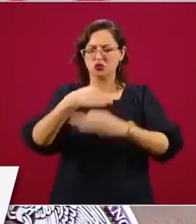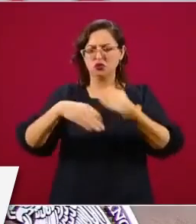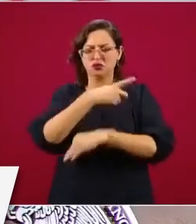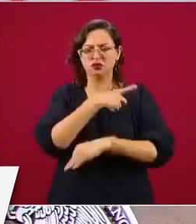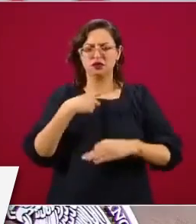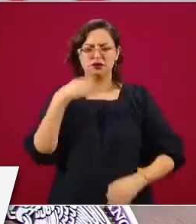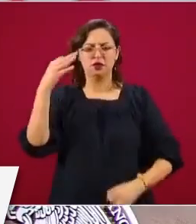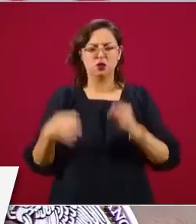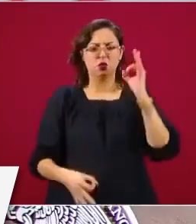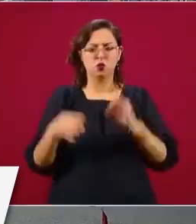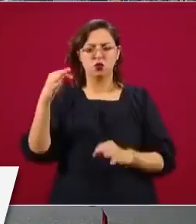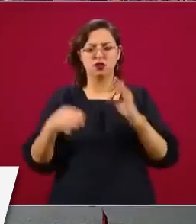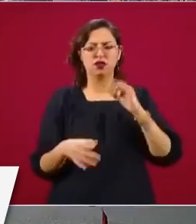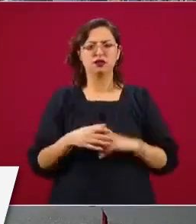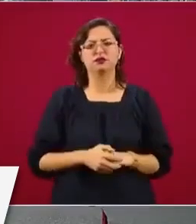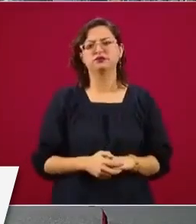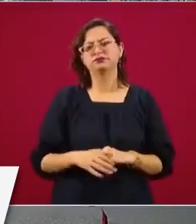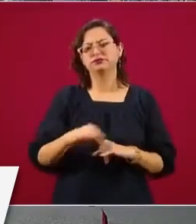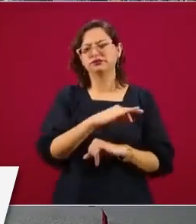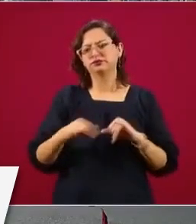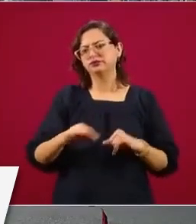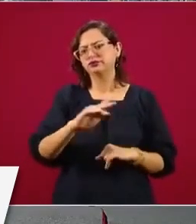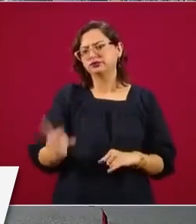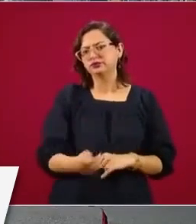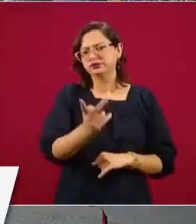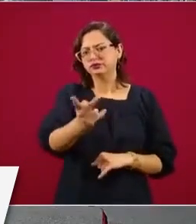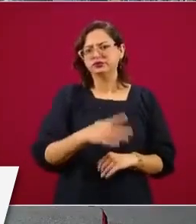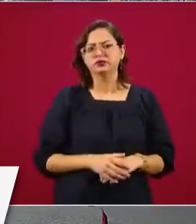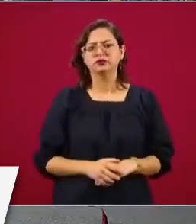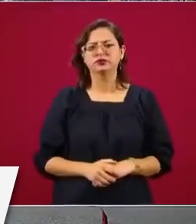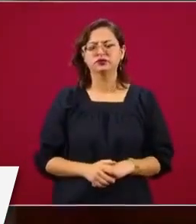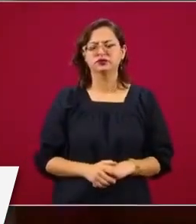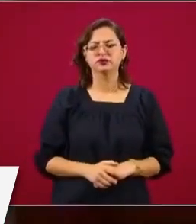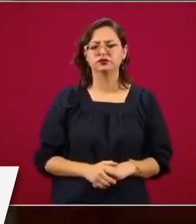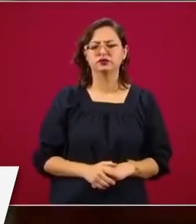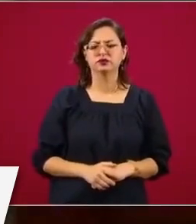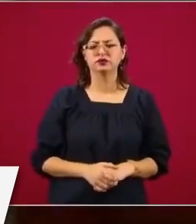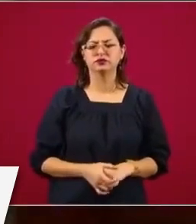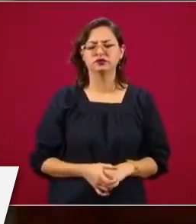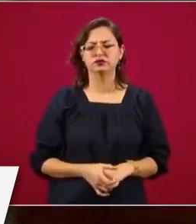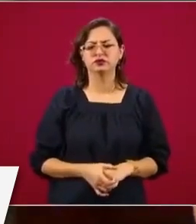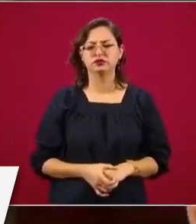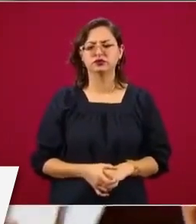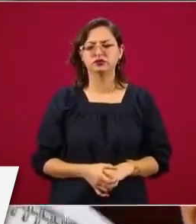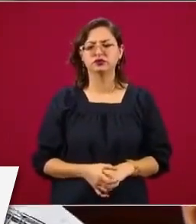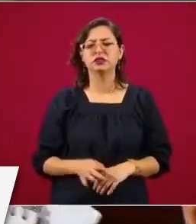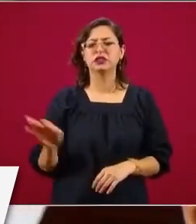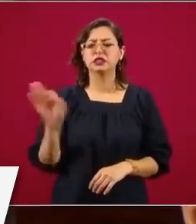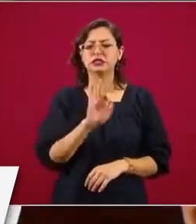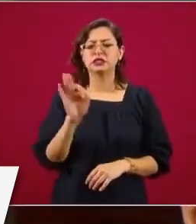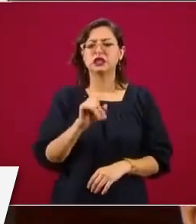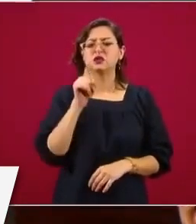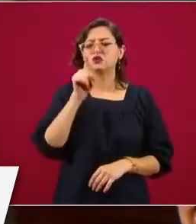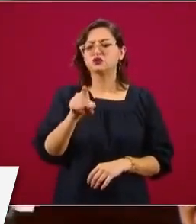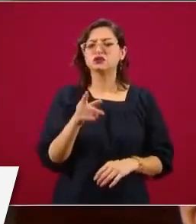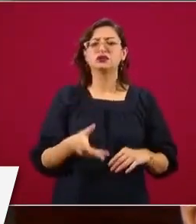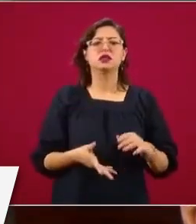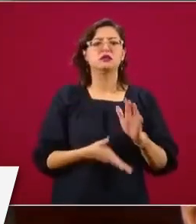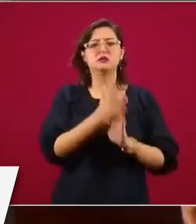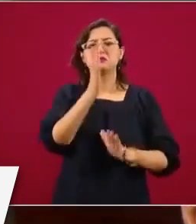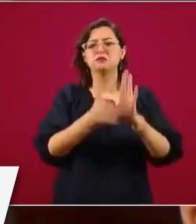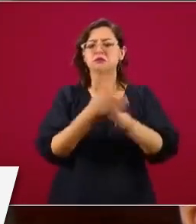Y la última pregunta, presidente. Habla usted ya de poder ir a la inauguración de algunas obras.